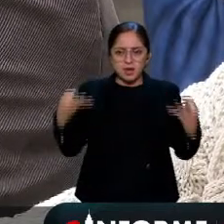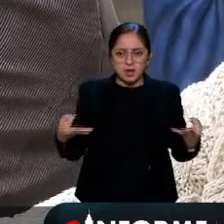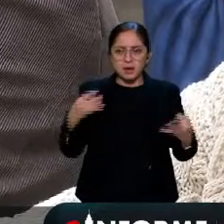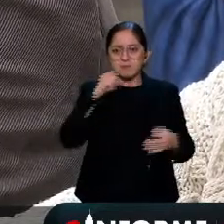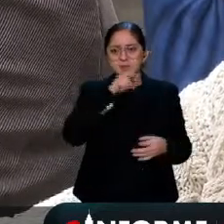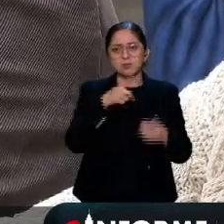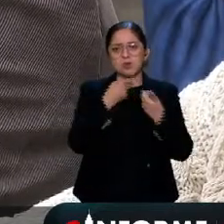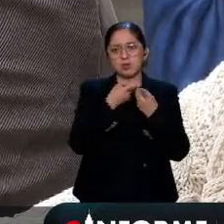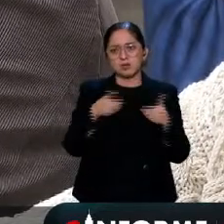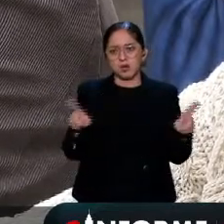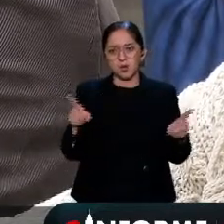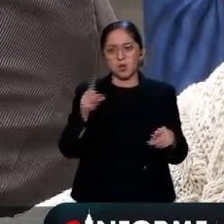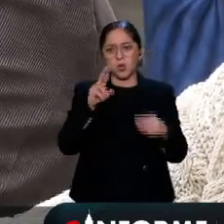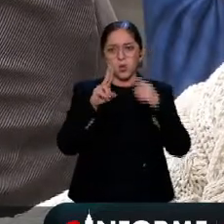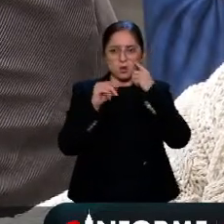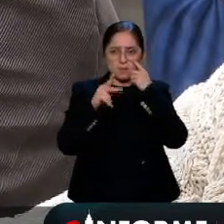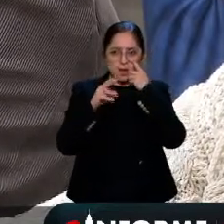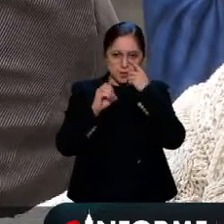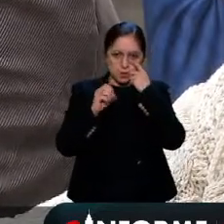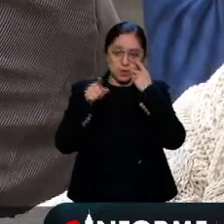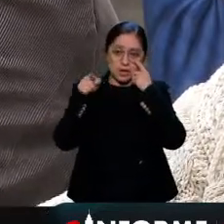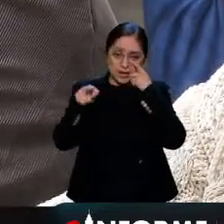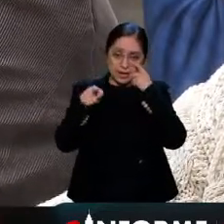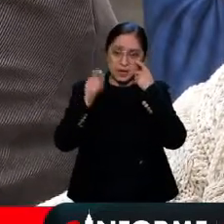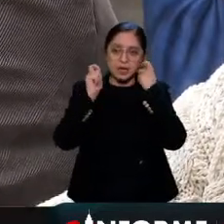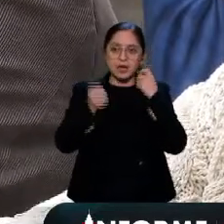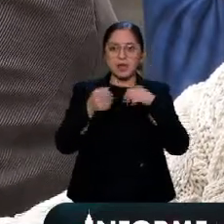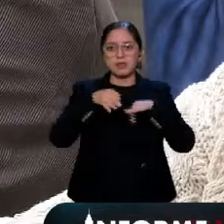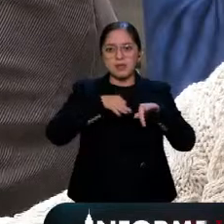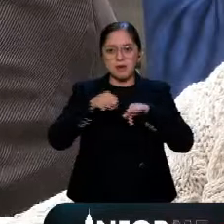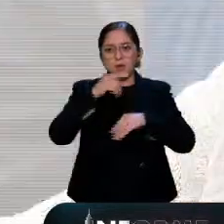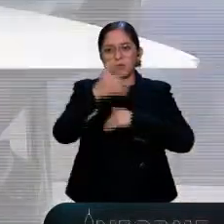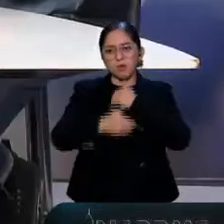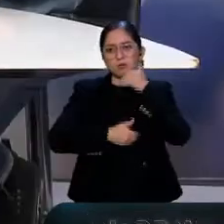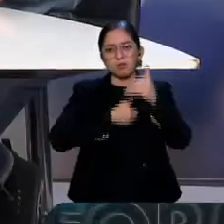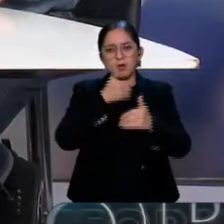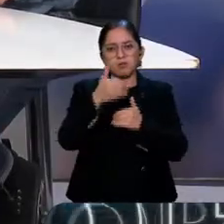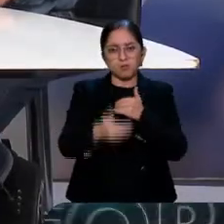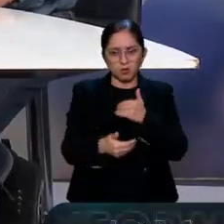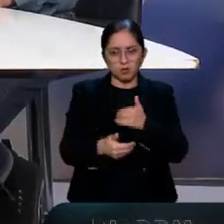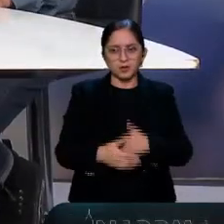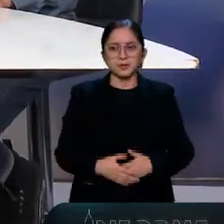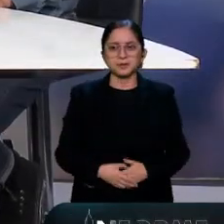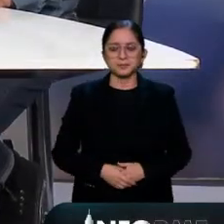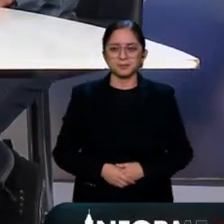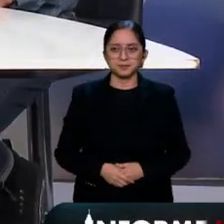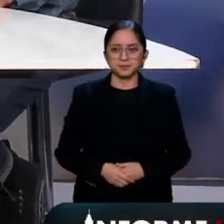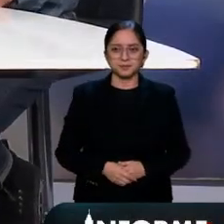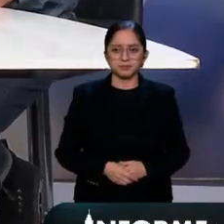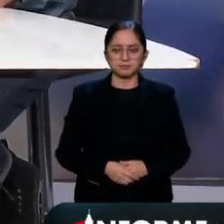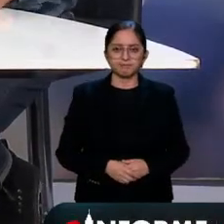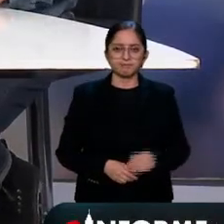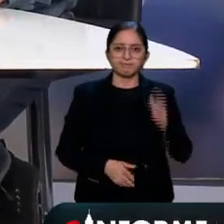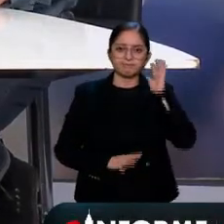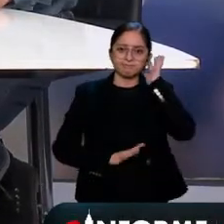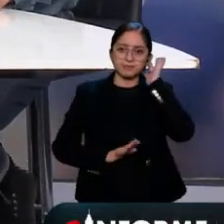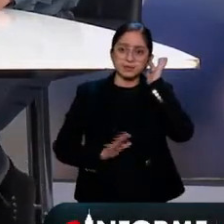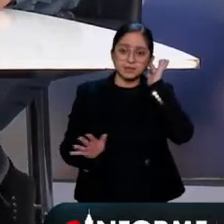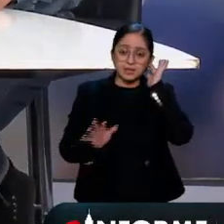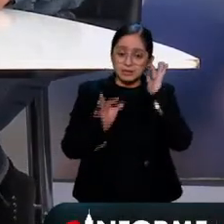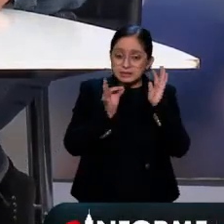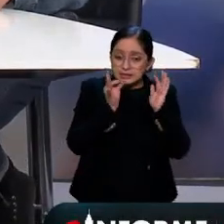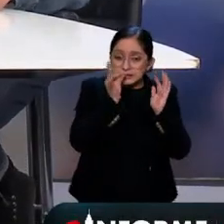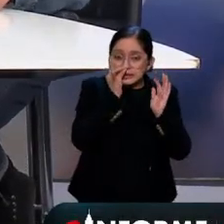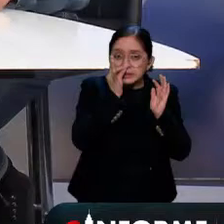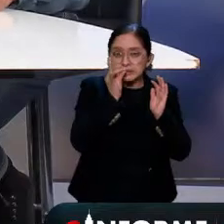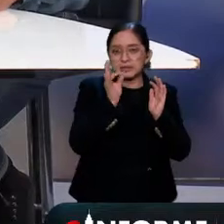urbano se está trabajando en esto ya nos vamos ya casi nos vamos